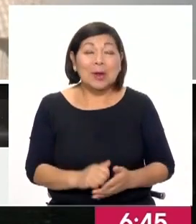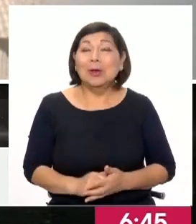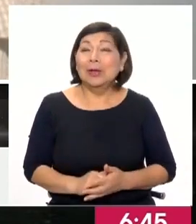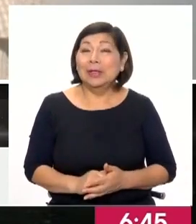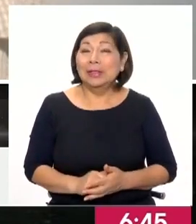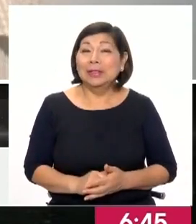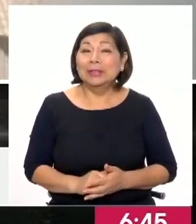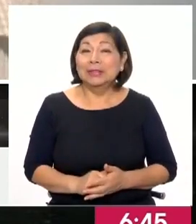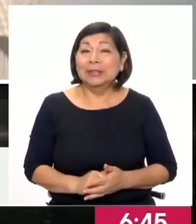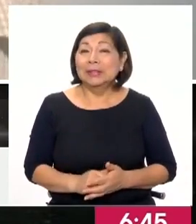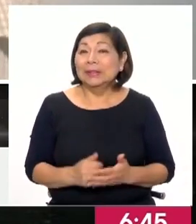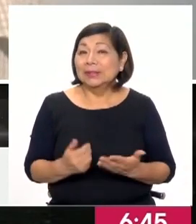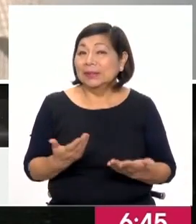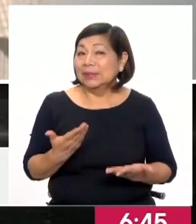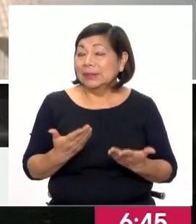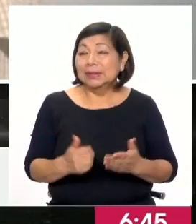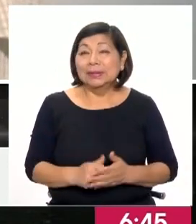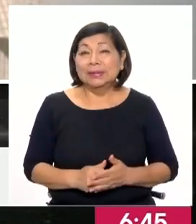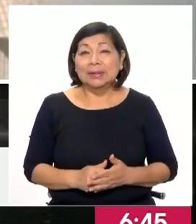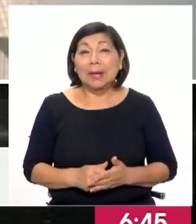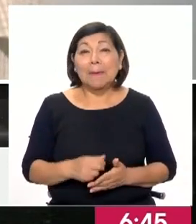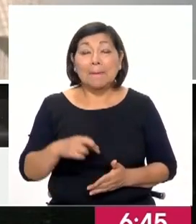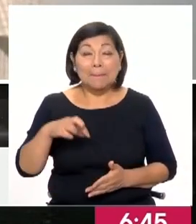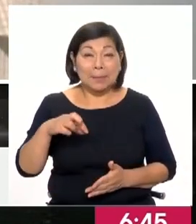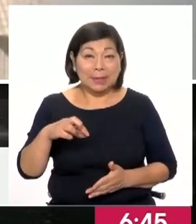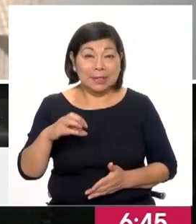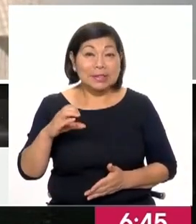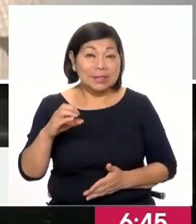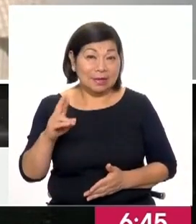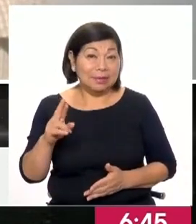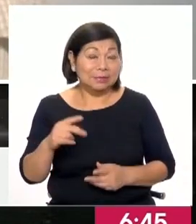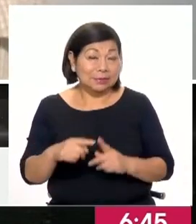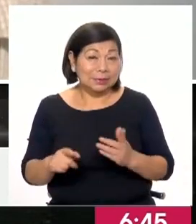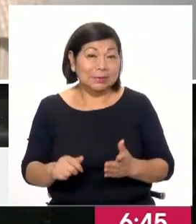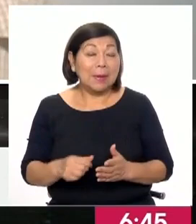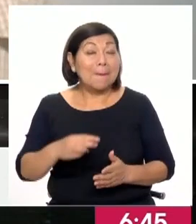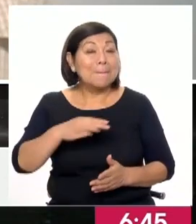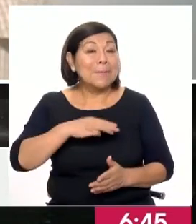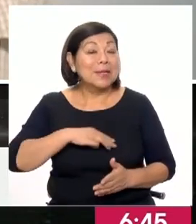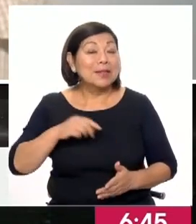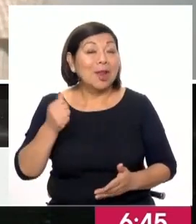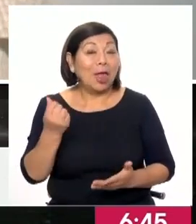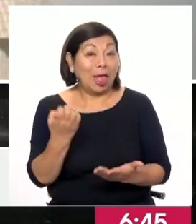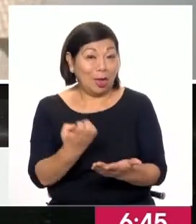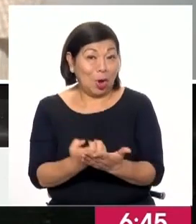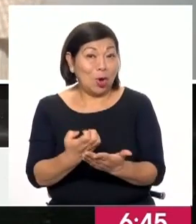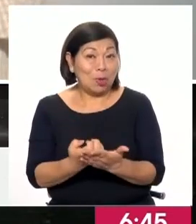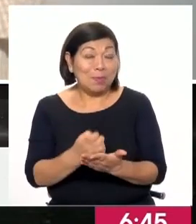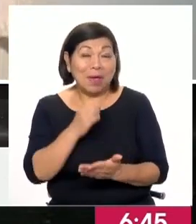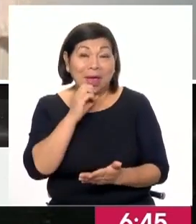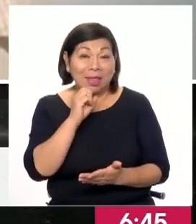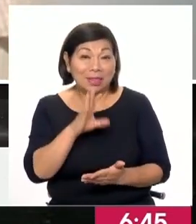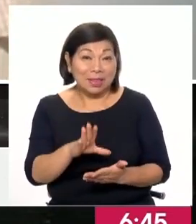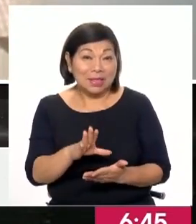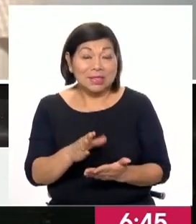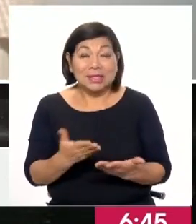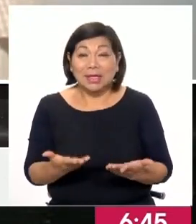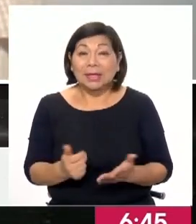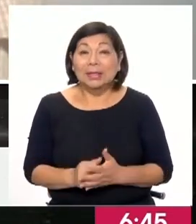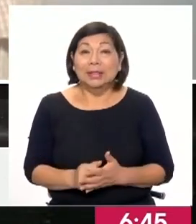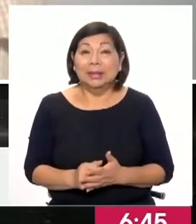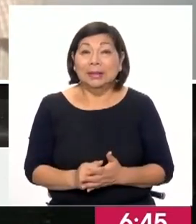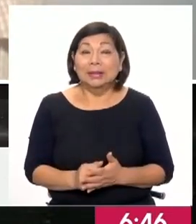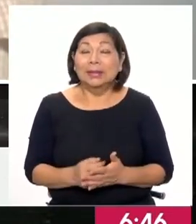BCR y obviamente el Ministerio de Economía ya plantean lógicamente ya